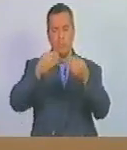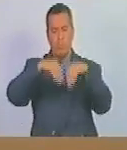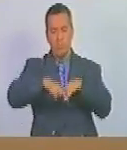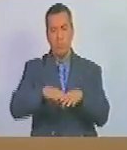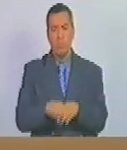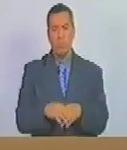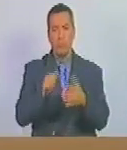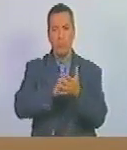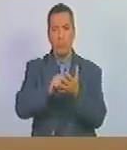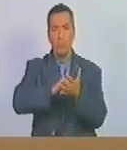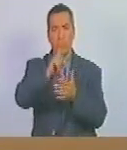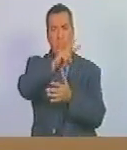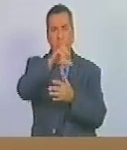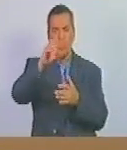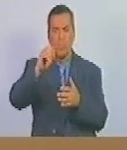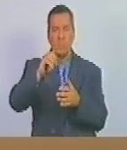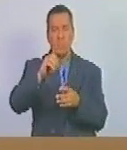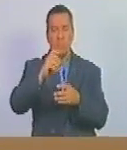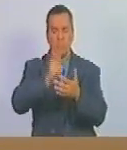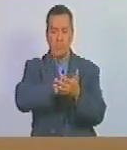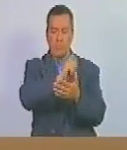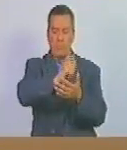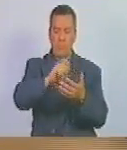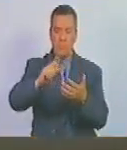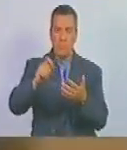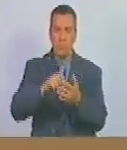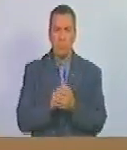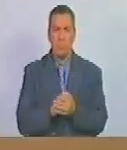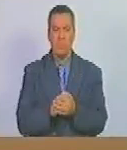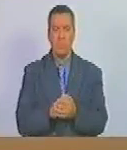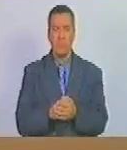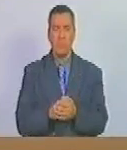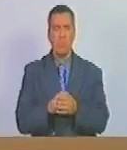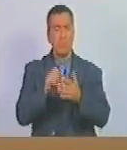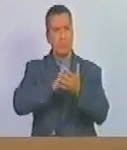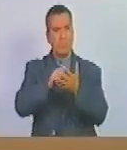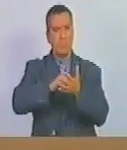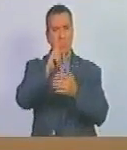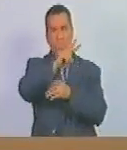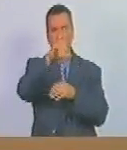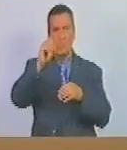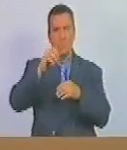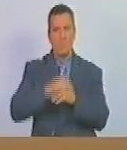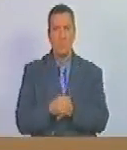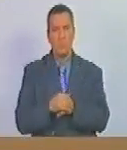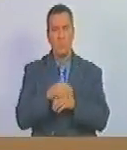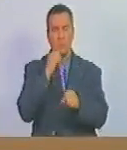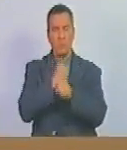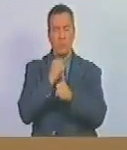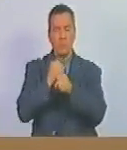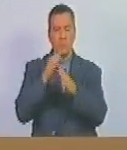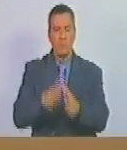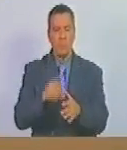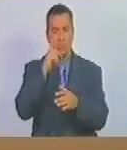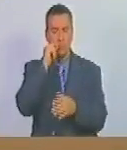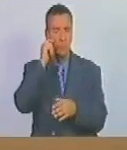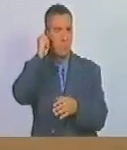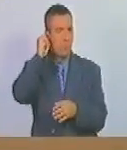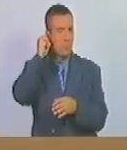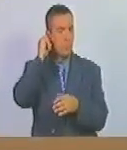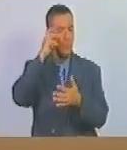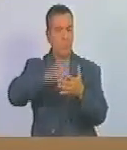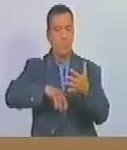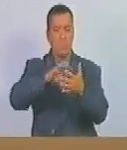ser el artículo 20 el cual queda redactado en los siguientes términos artículo 20 las trabajadoras y los trabajadores